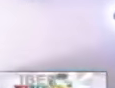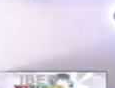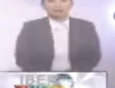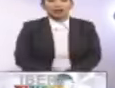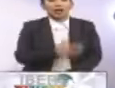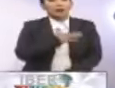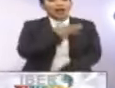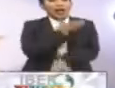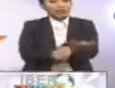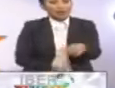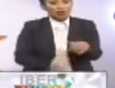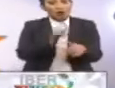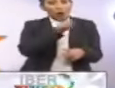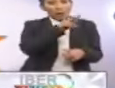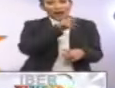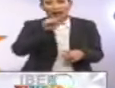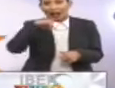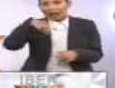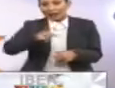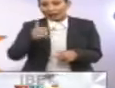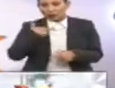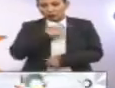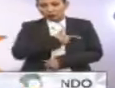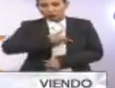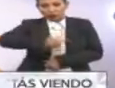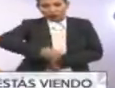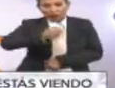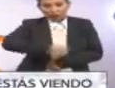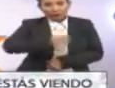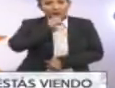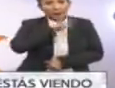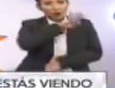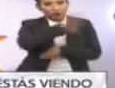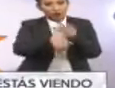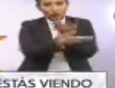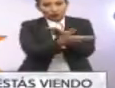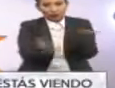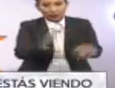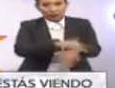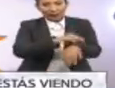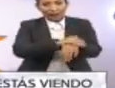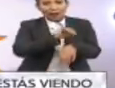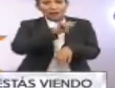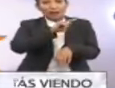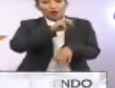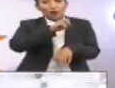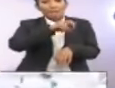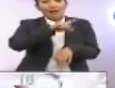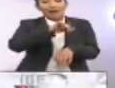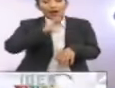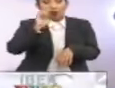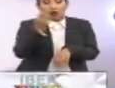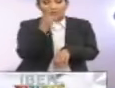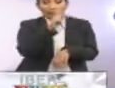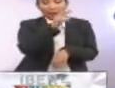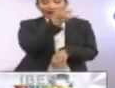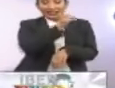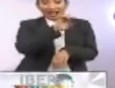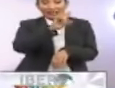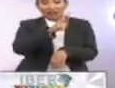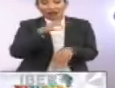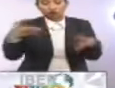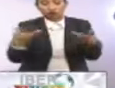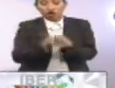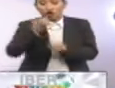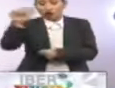Muy buena tarde, Omar, Ana. Saludo con mucho gusto también a todos nuestros amigos de Iberoamérica. La Universidad de Playa Ancha, en